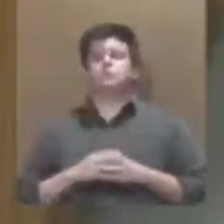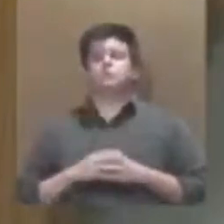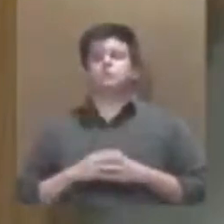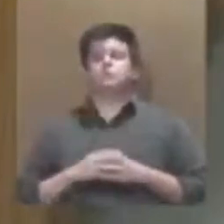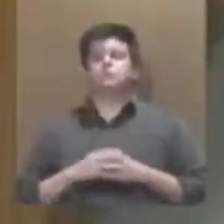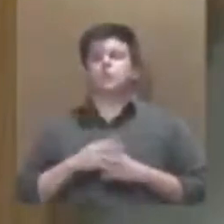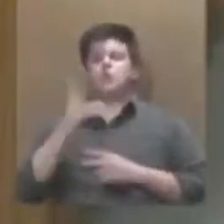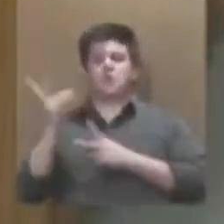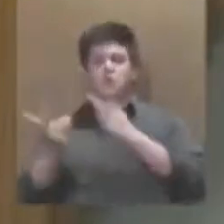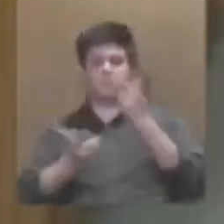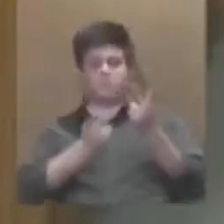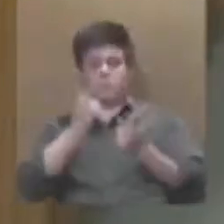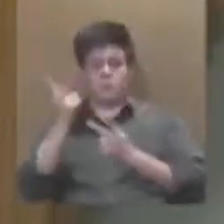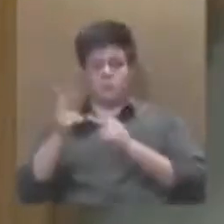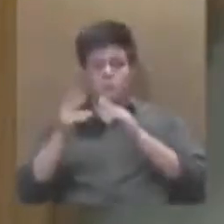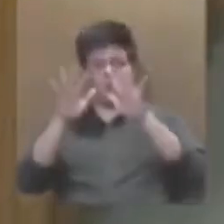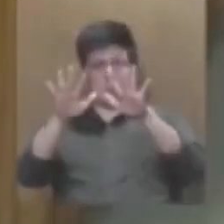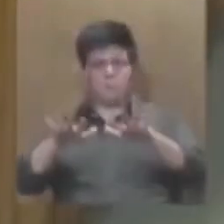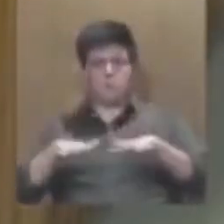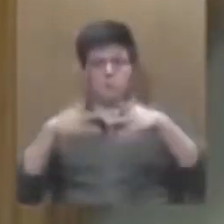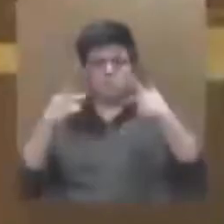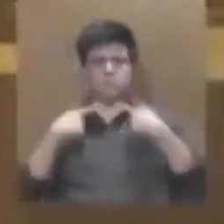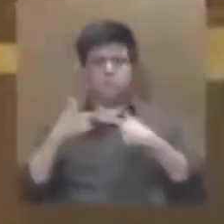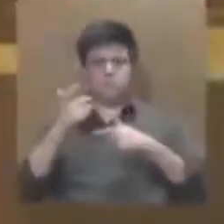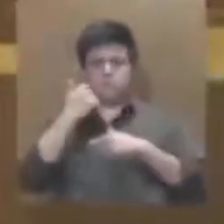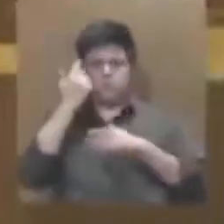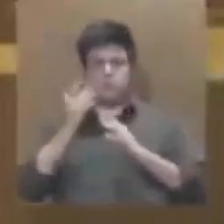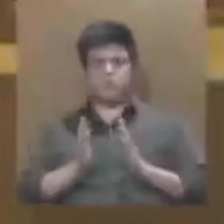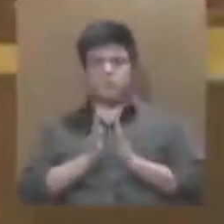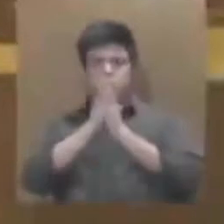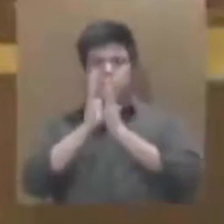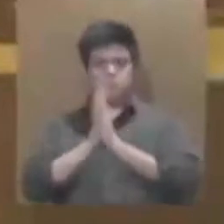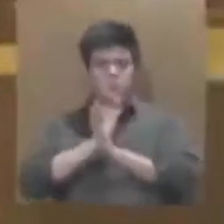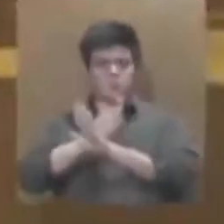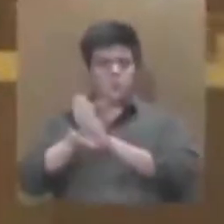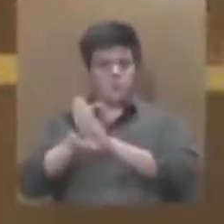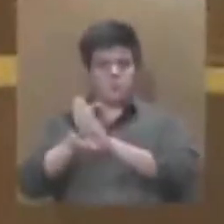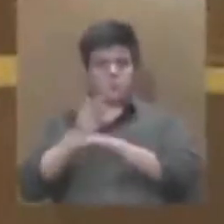pregunto a la asamblea si hay algún orador que quiera hacer uso de la palabra en contra